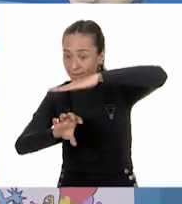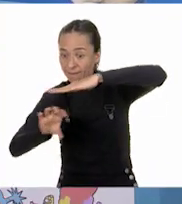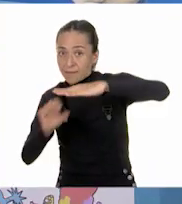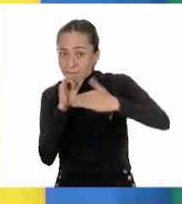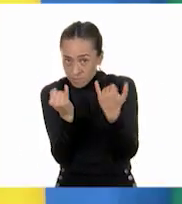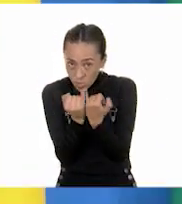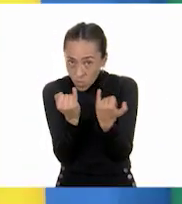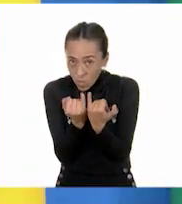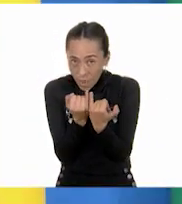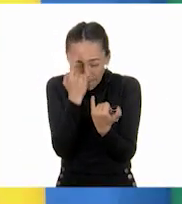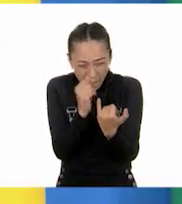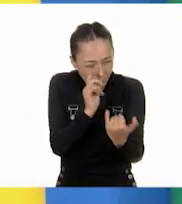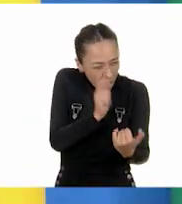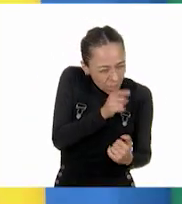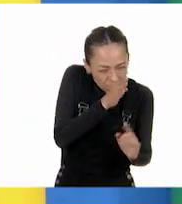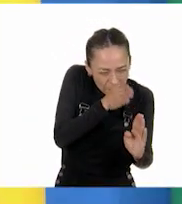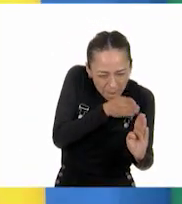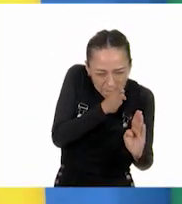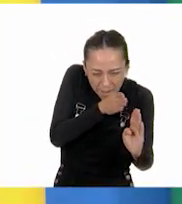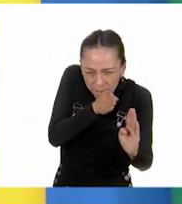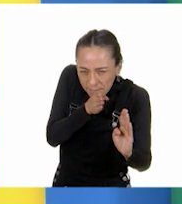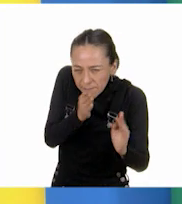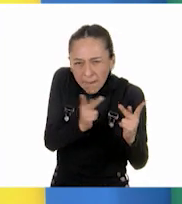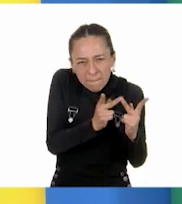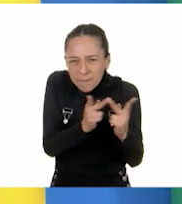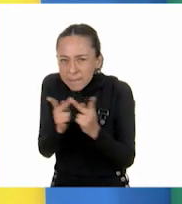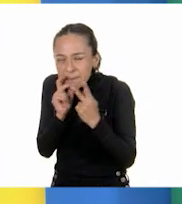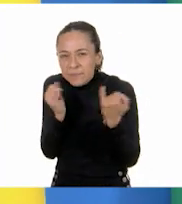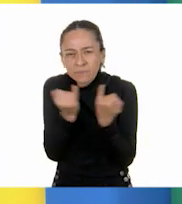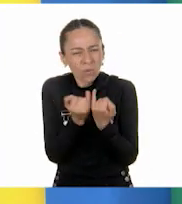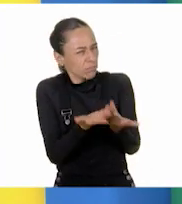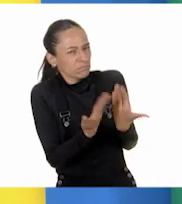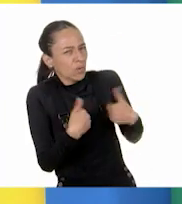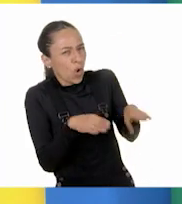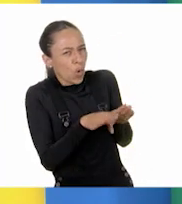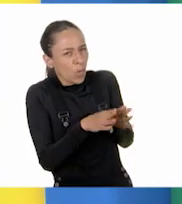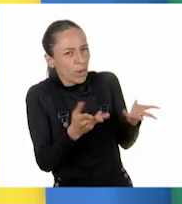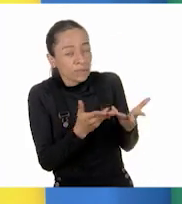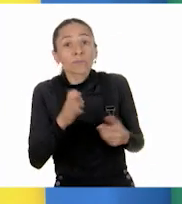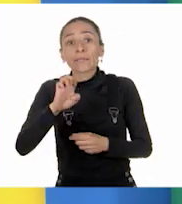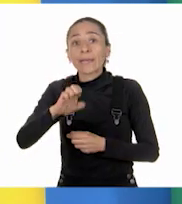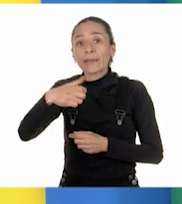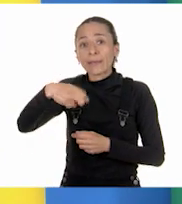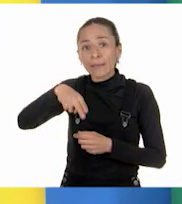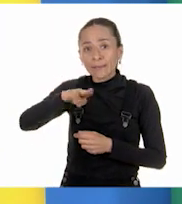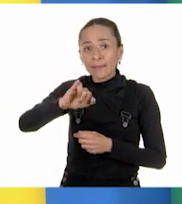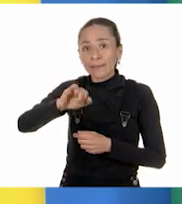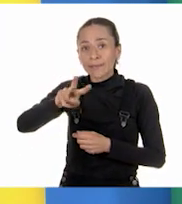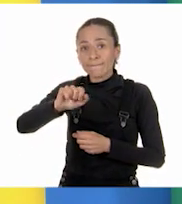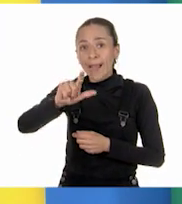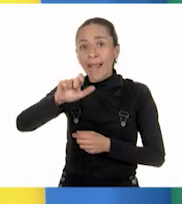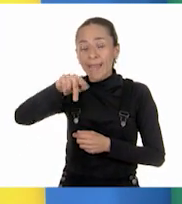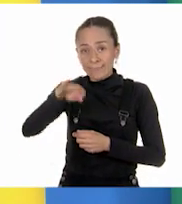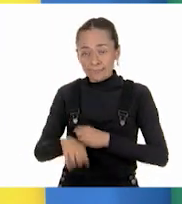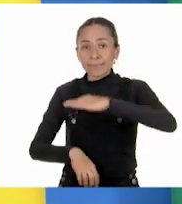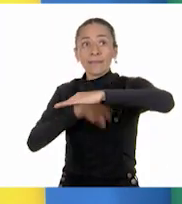Ah, bueno. Pues ya sabemos que para obtener una fracción equivalente, se multiplican el numerador y el denominador por el